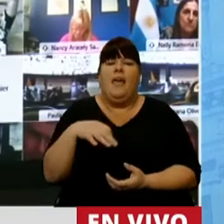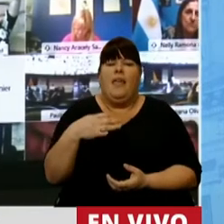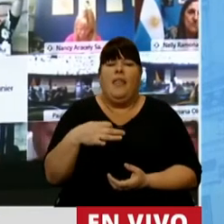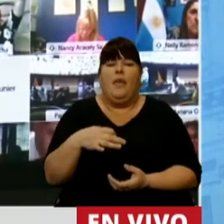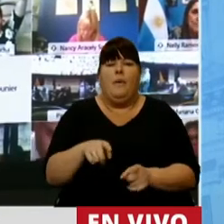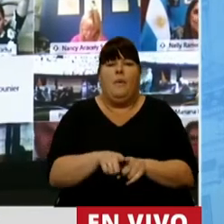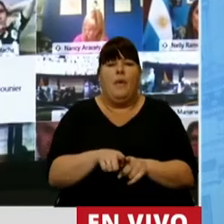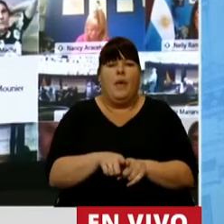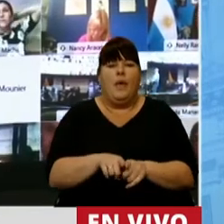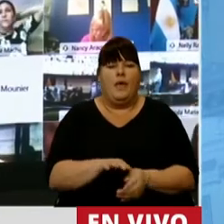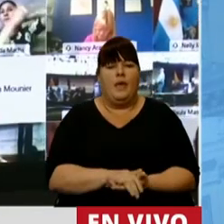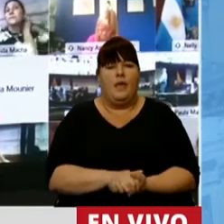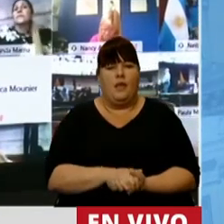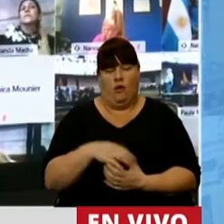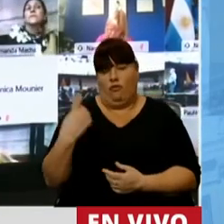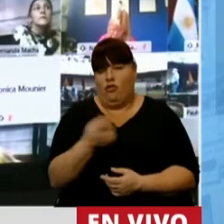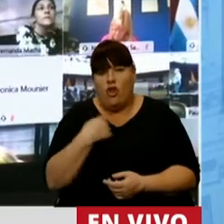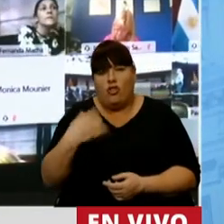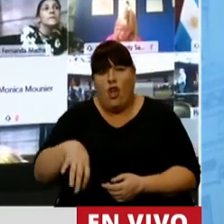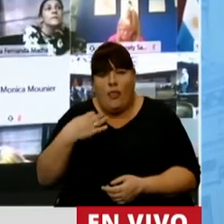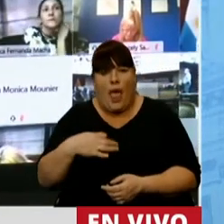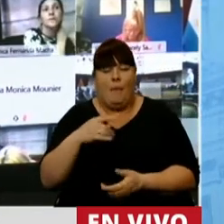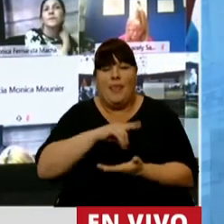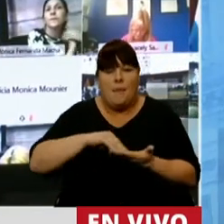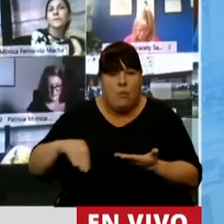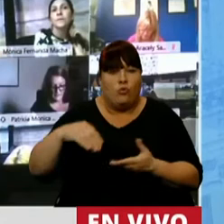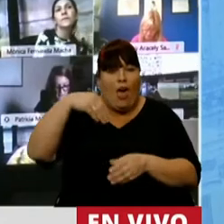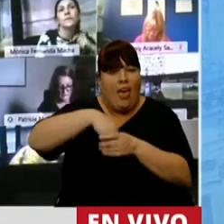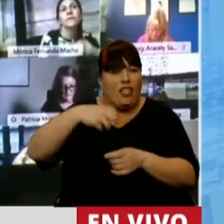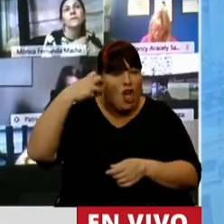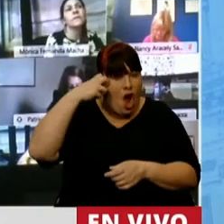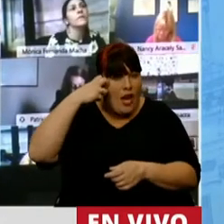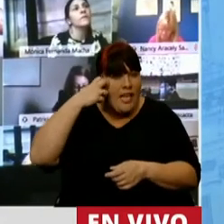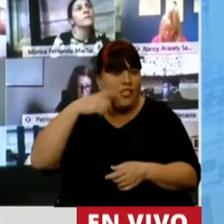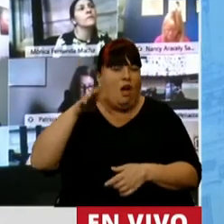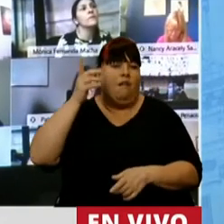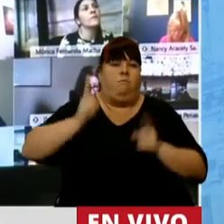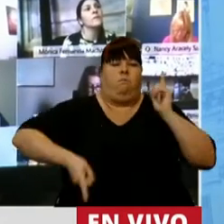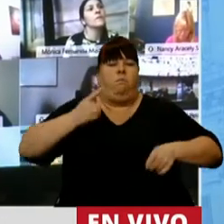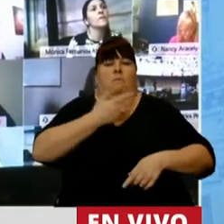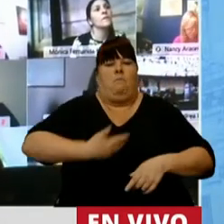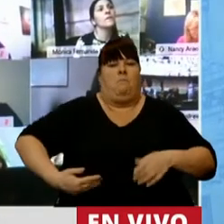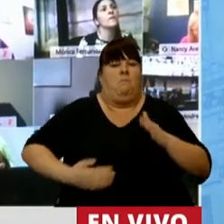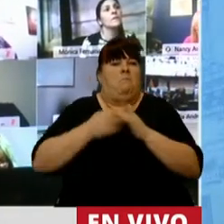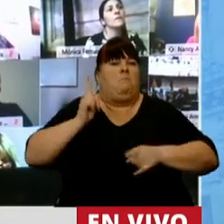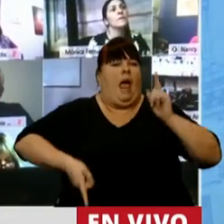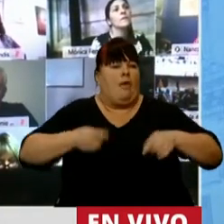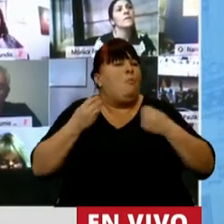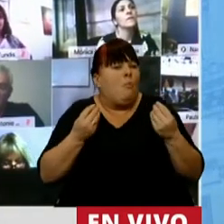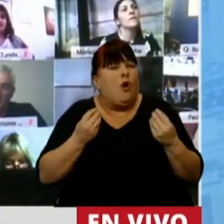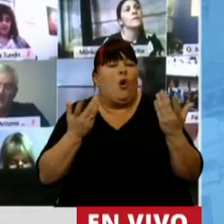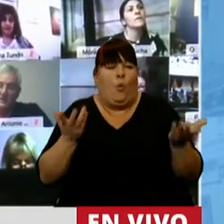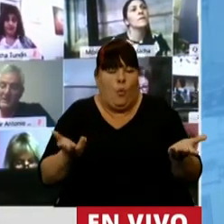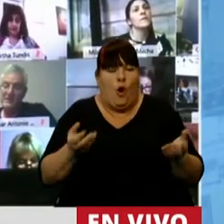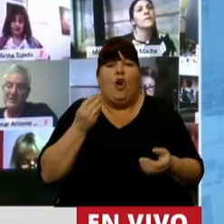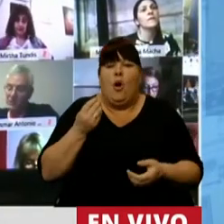o somos sometidos los legisladores en el Congreso a los abusos del Poder Ejecutivo. ¿Y por qué? Bueno,